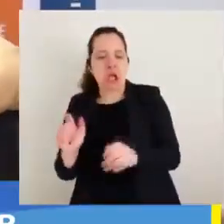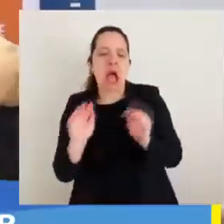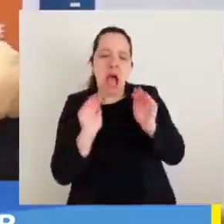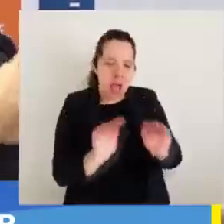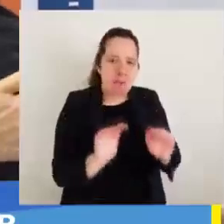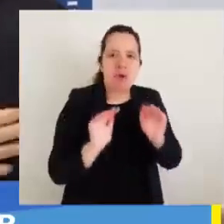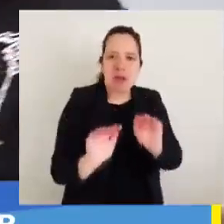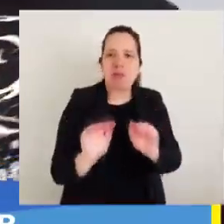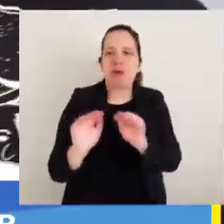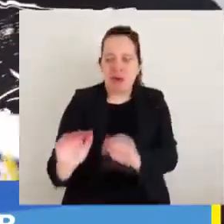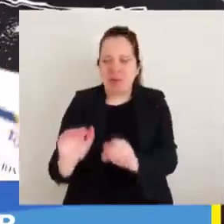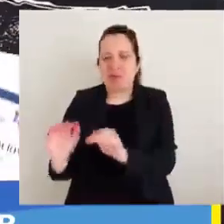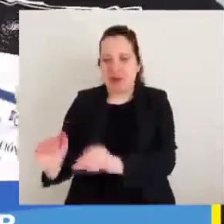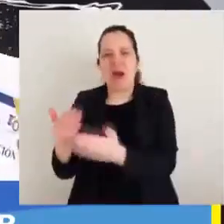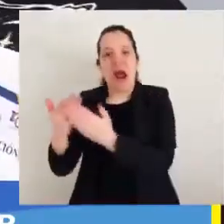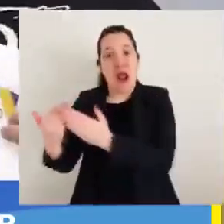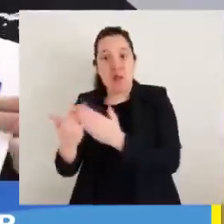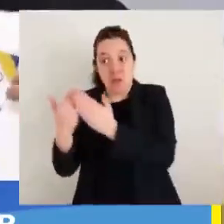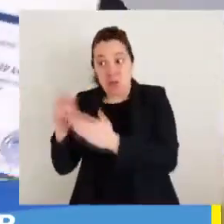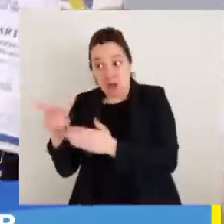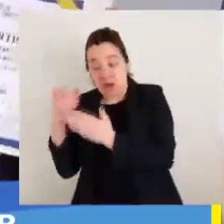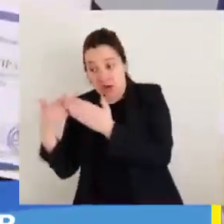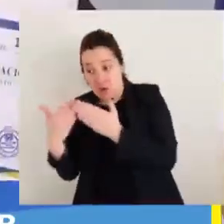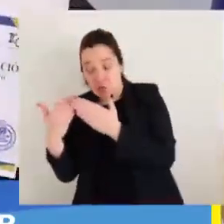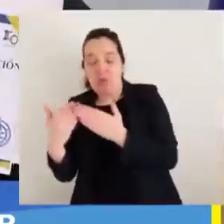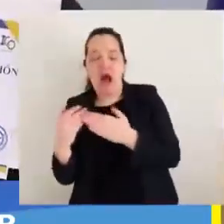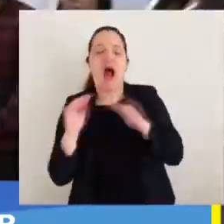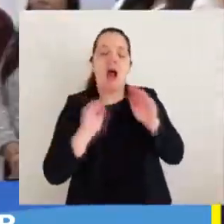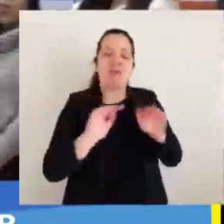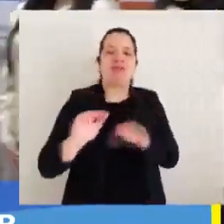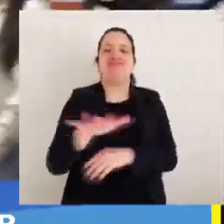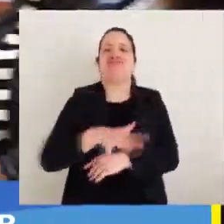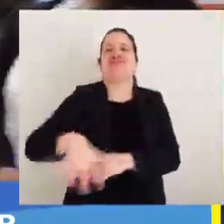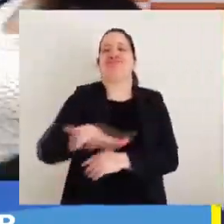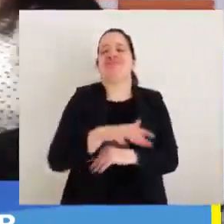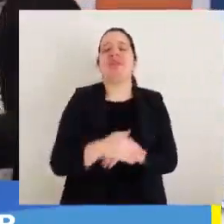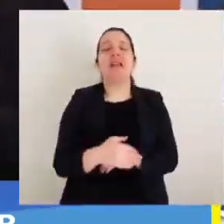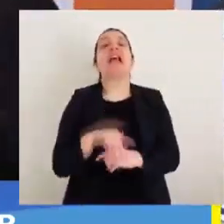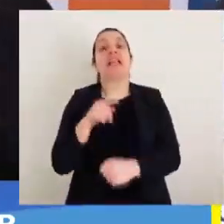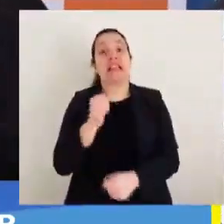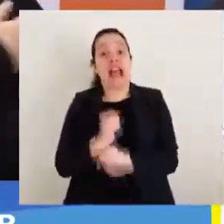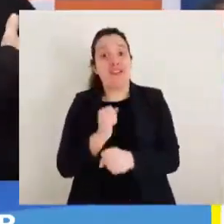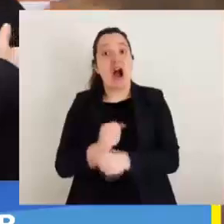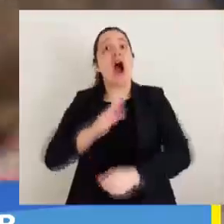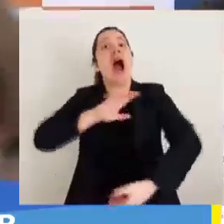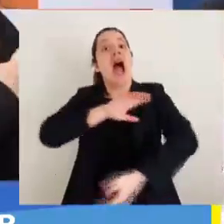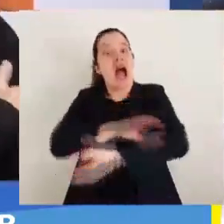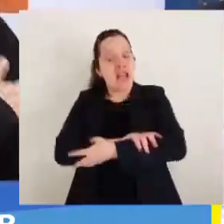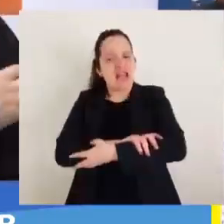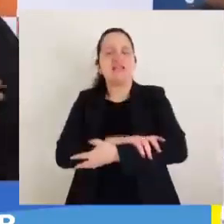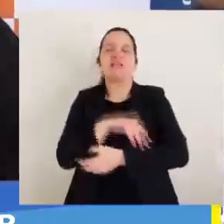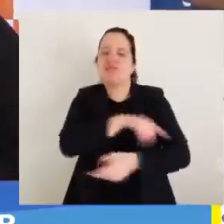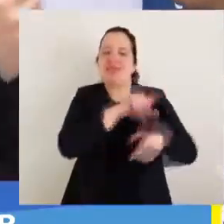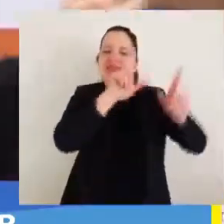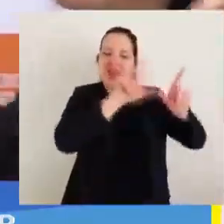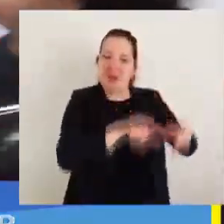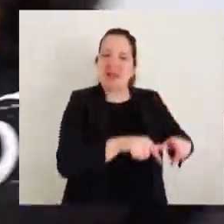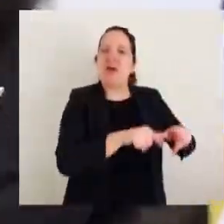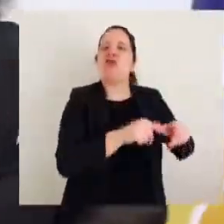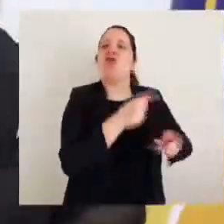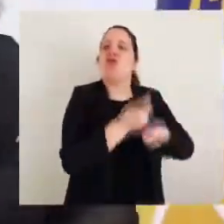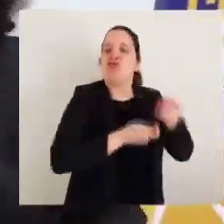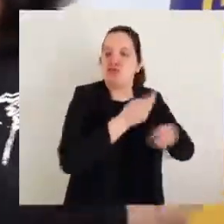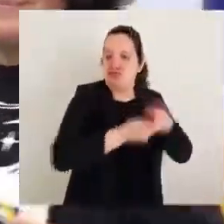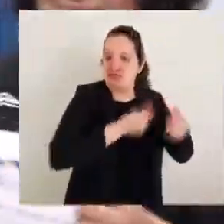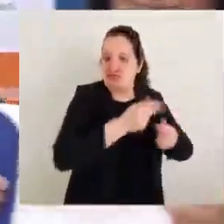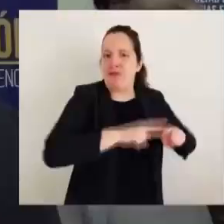la comunidad en este trámite. Esto es parte del trabajo en alianza que tenemos con la Universidad del Vivo Vivo, la Oficina de Fomento Productivo, que depende de la Dirección de